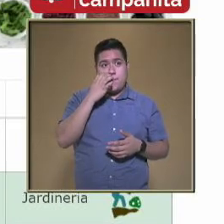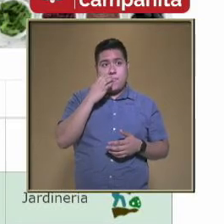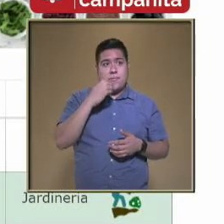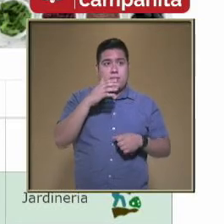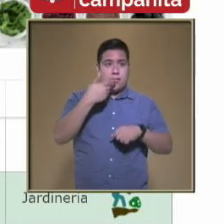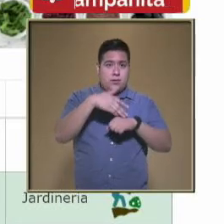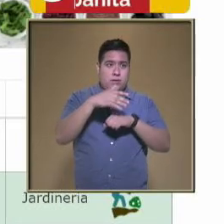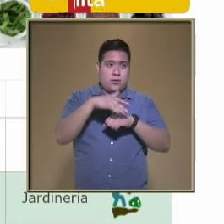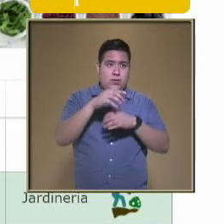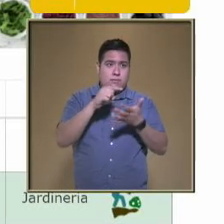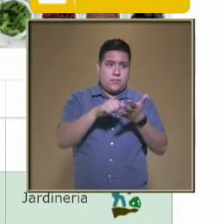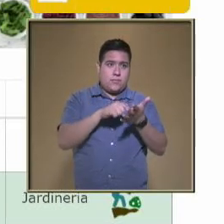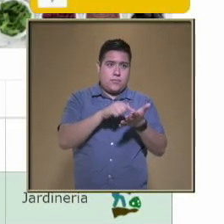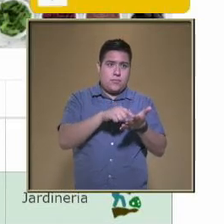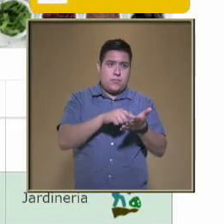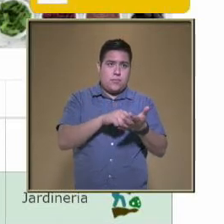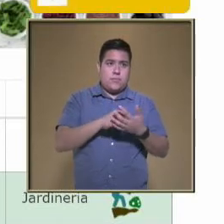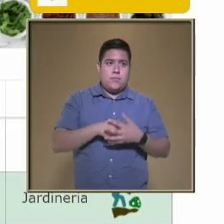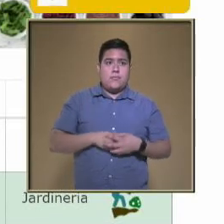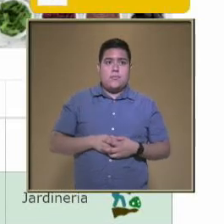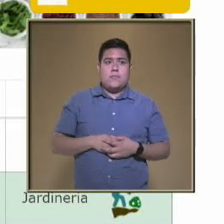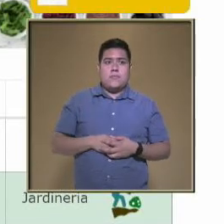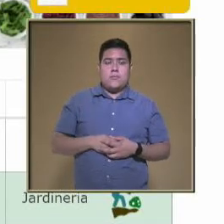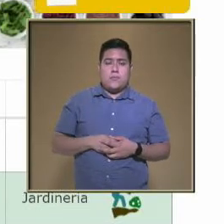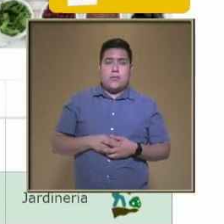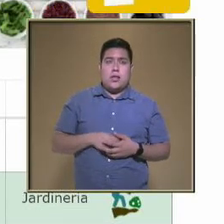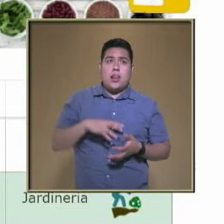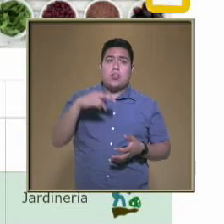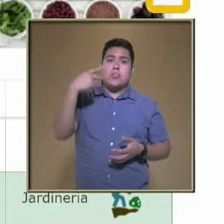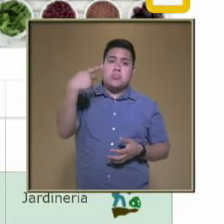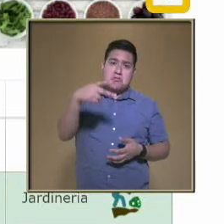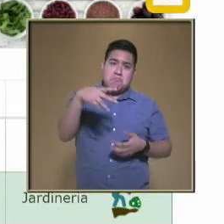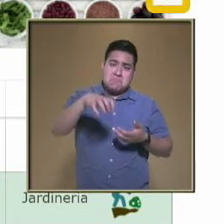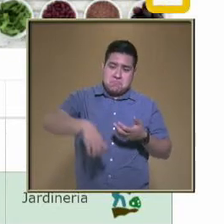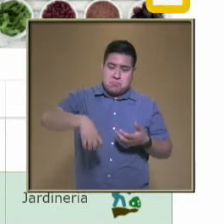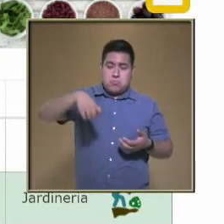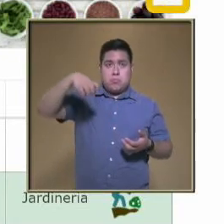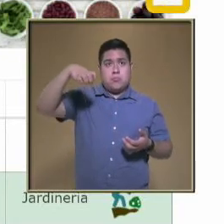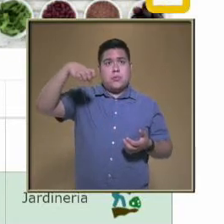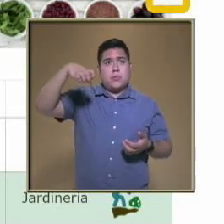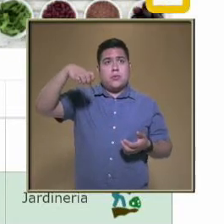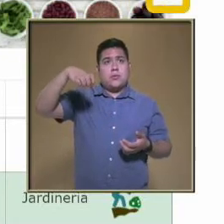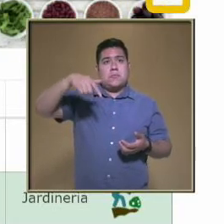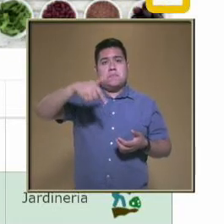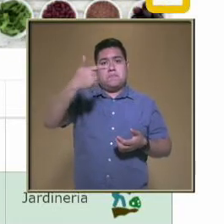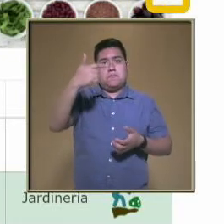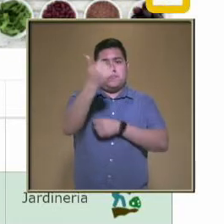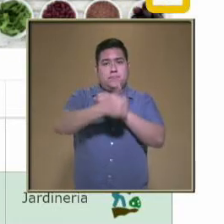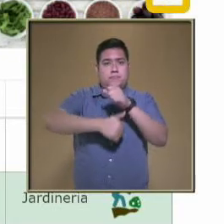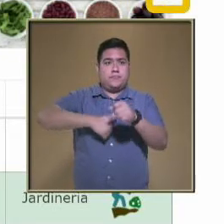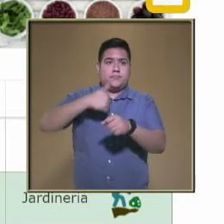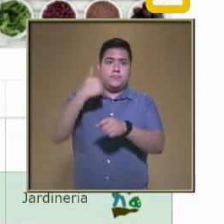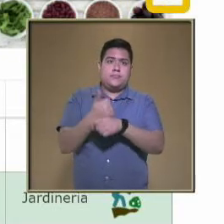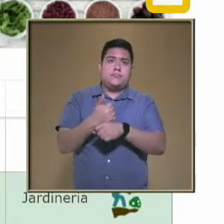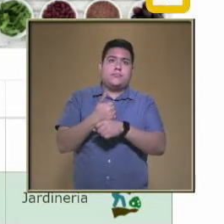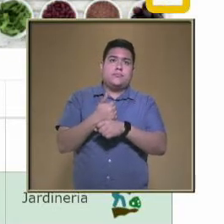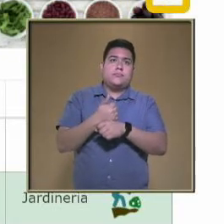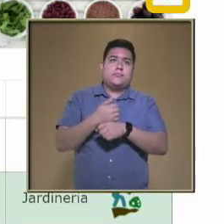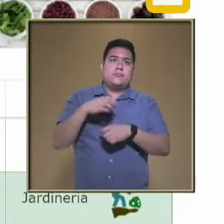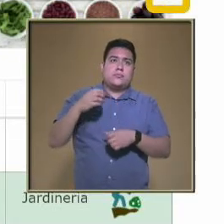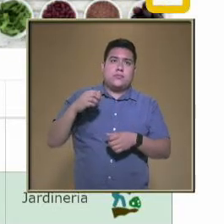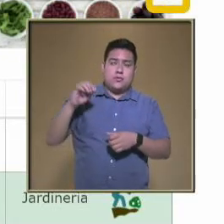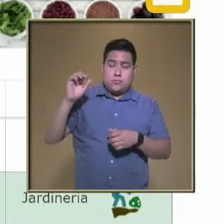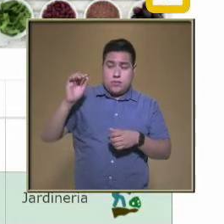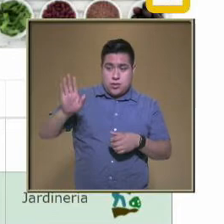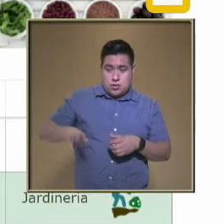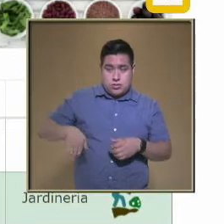calor De calorías Puedes también seleccionar Tu edad Por ejemplo Vamos a poner aquí 12 años Vamos a poner tu altura Vamos a